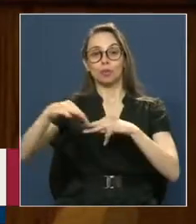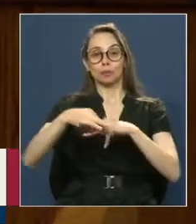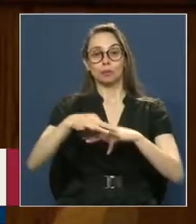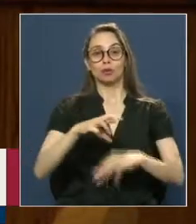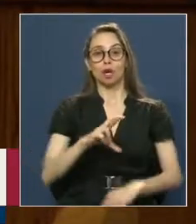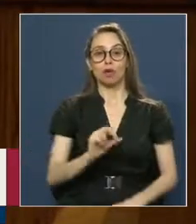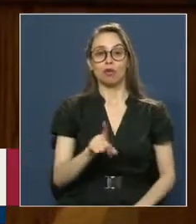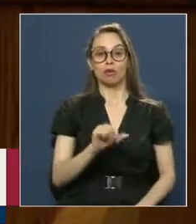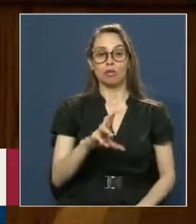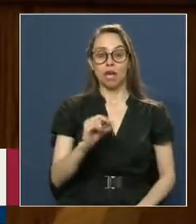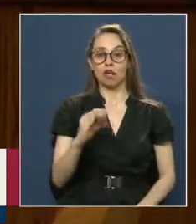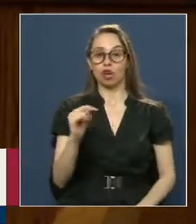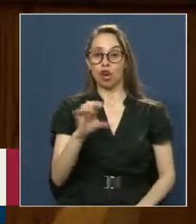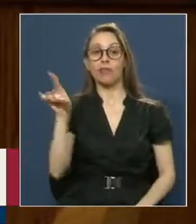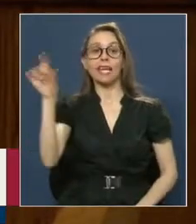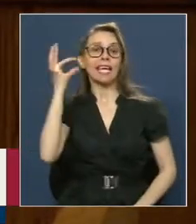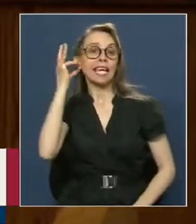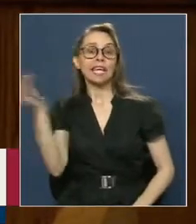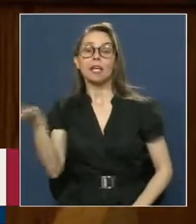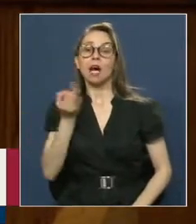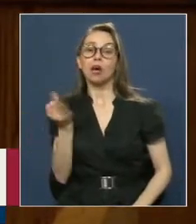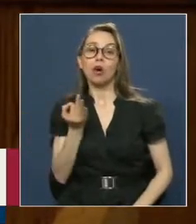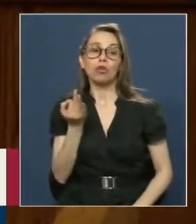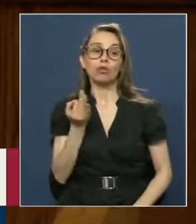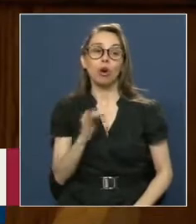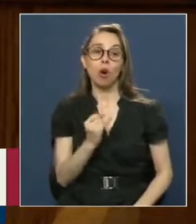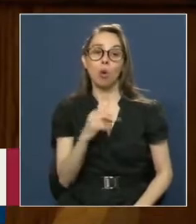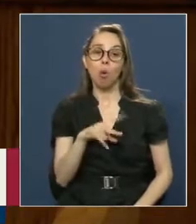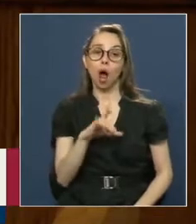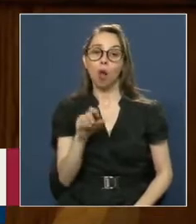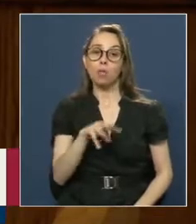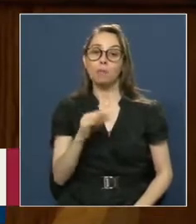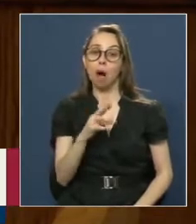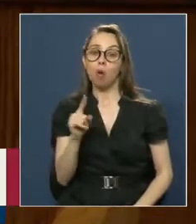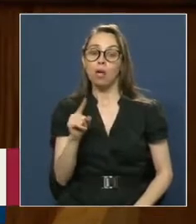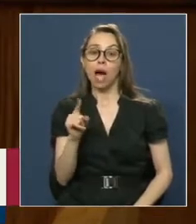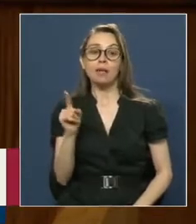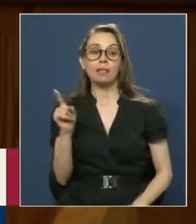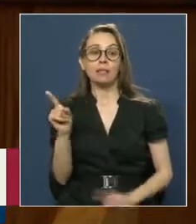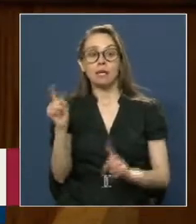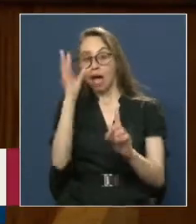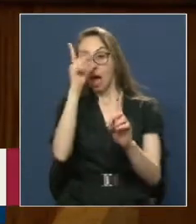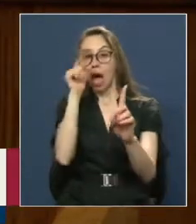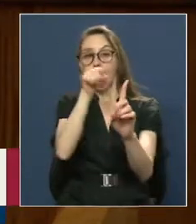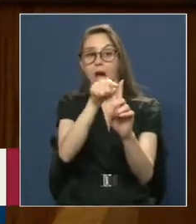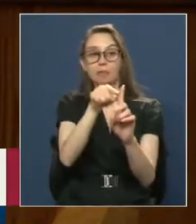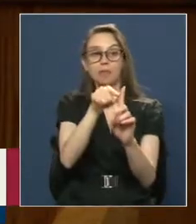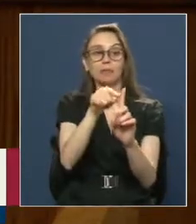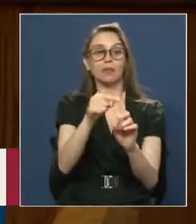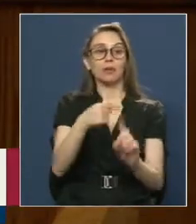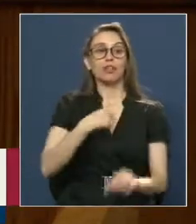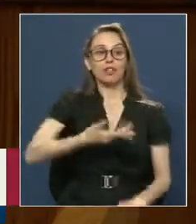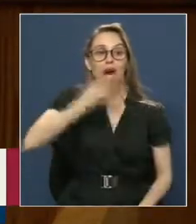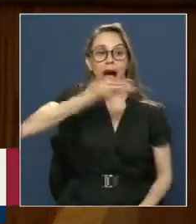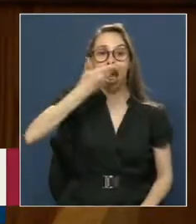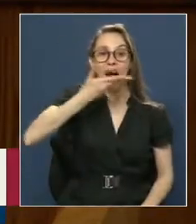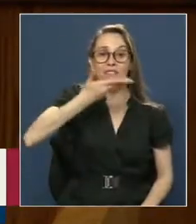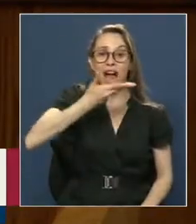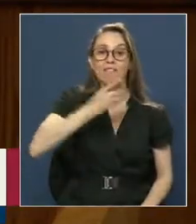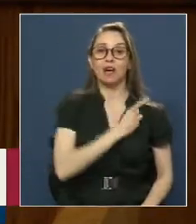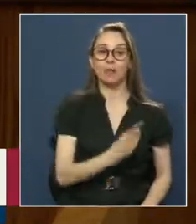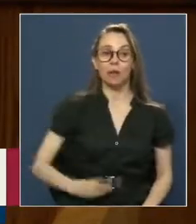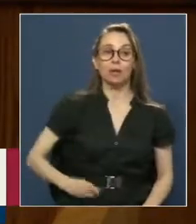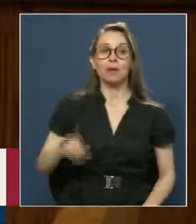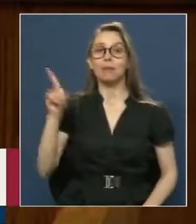Rosario Cortés Y me contó De la admiración Que Juan Luis Maurás Tenía De mis intervenciones Pero como ella me dijo